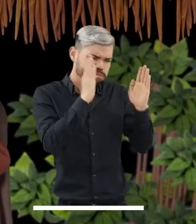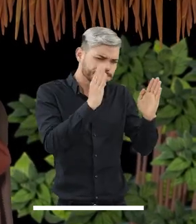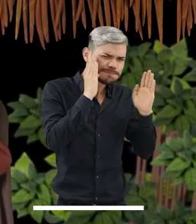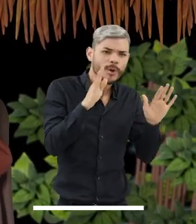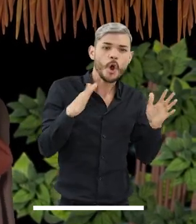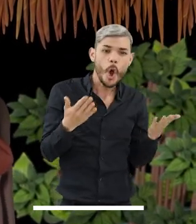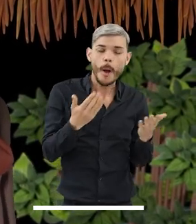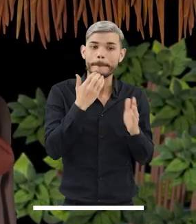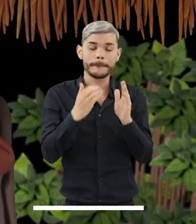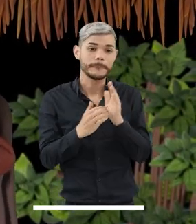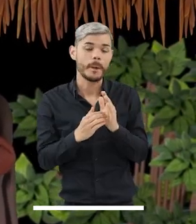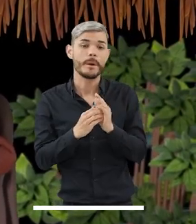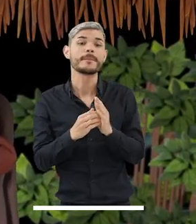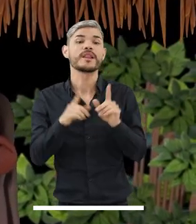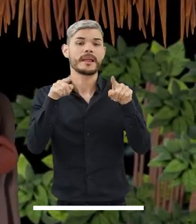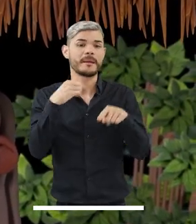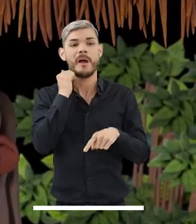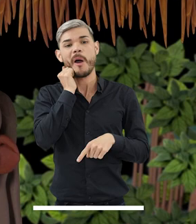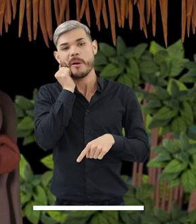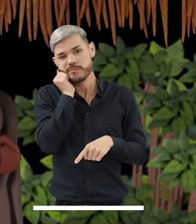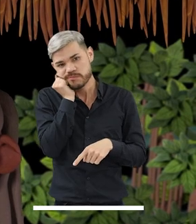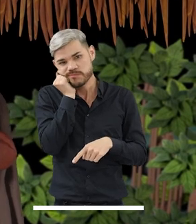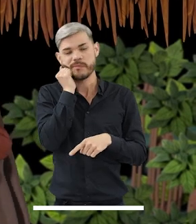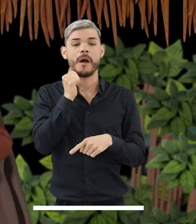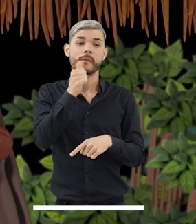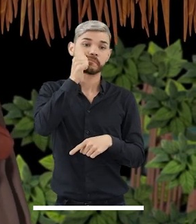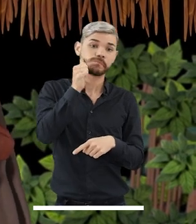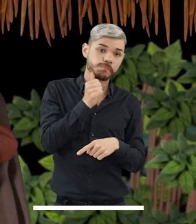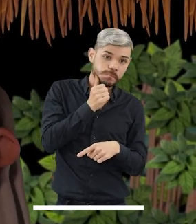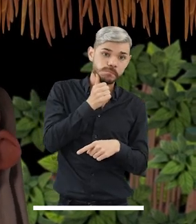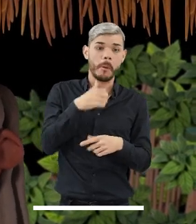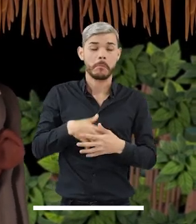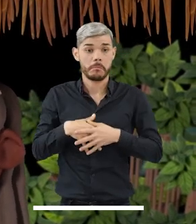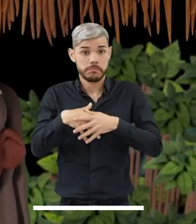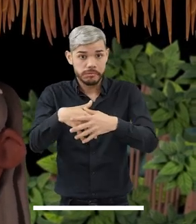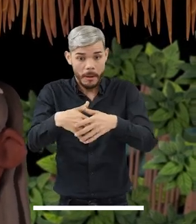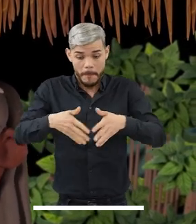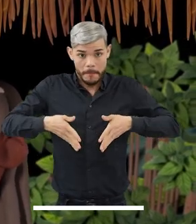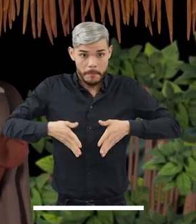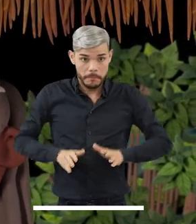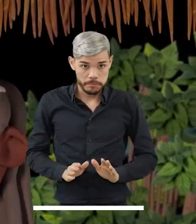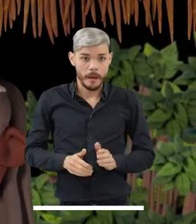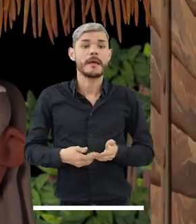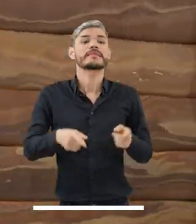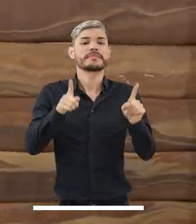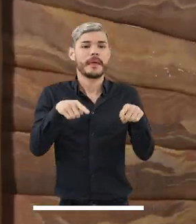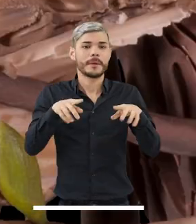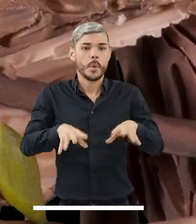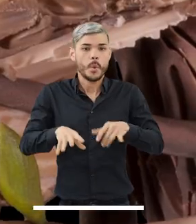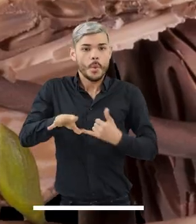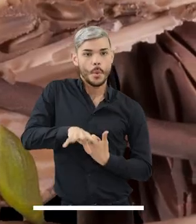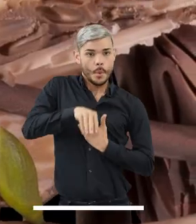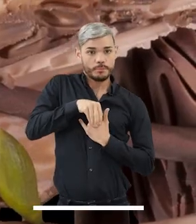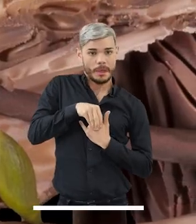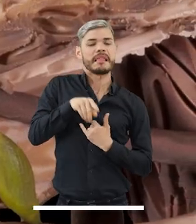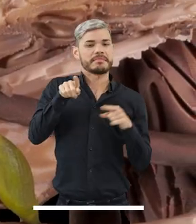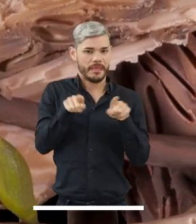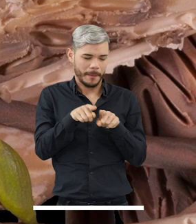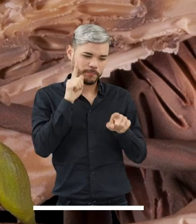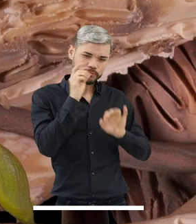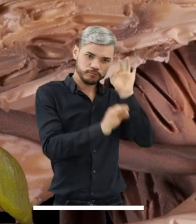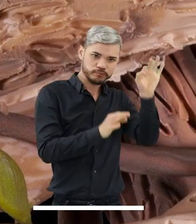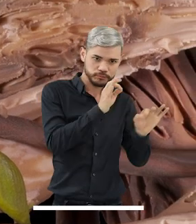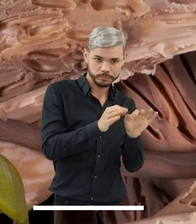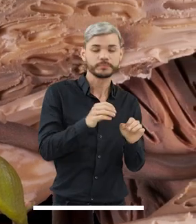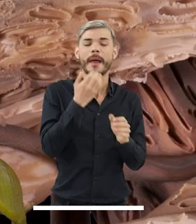ciclo reproductivo, pubertad, embarazo, parto, posparto y menopausia. Una de las plantas sagradas es